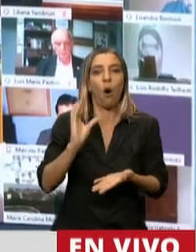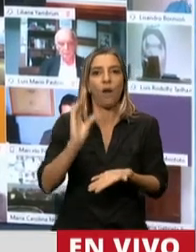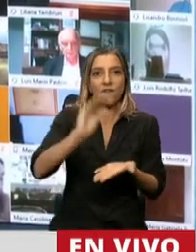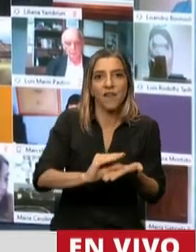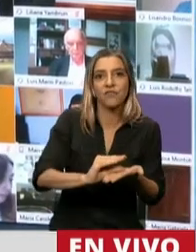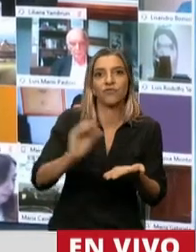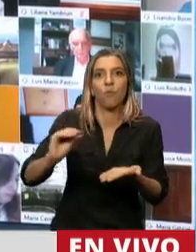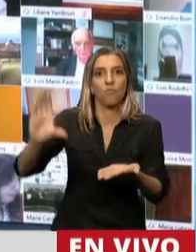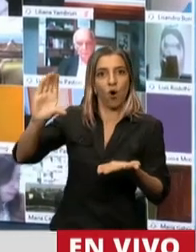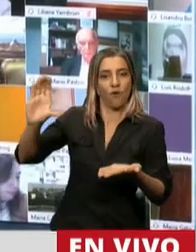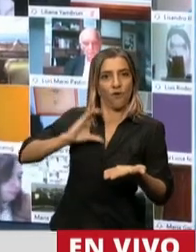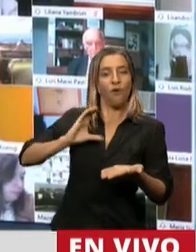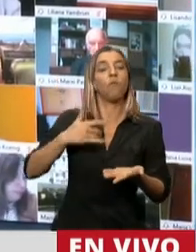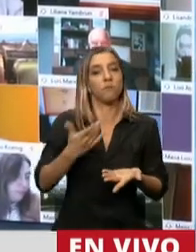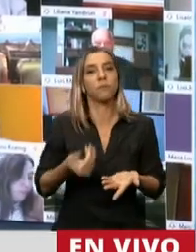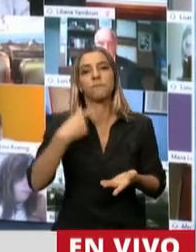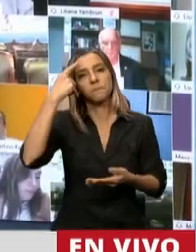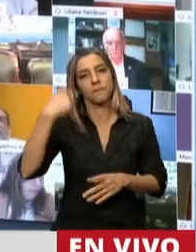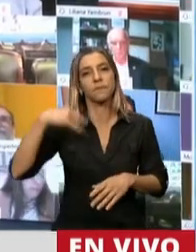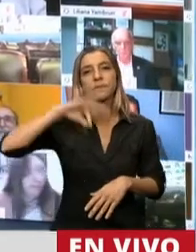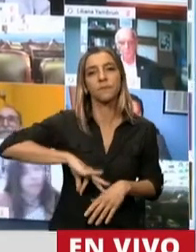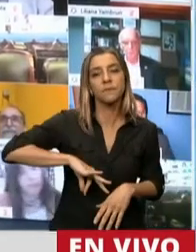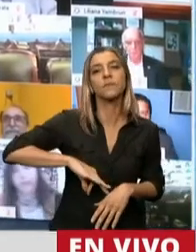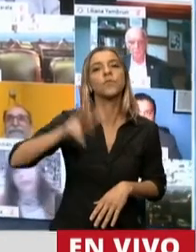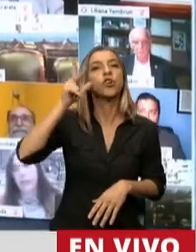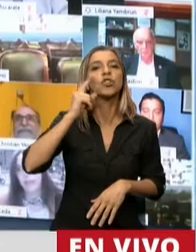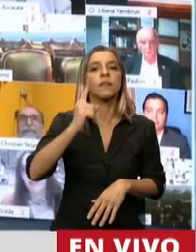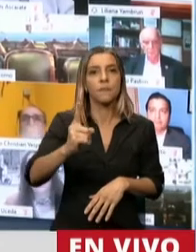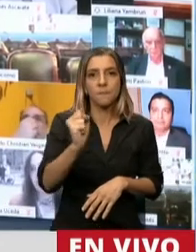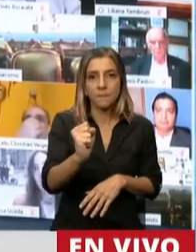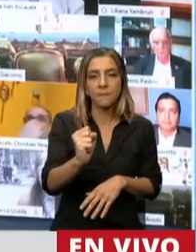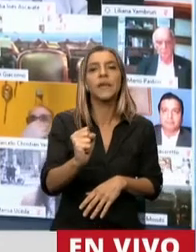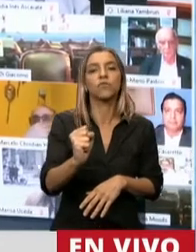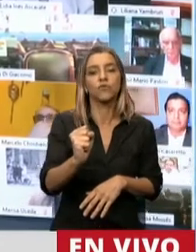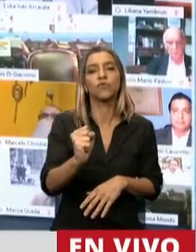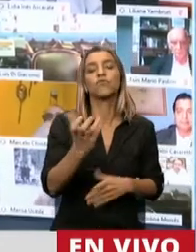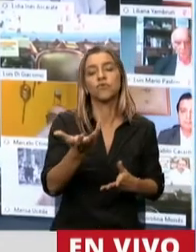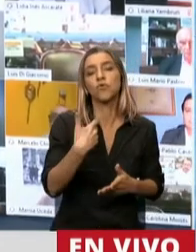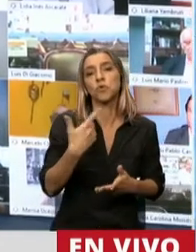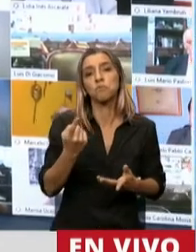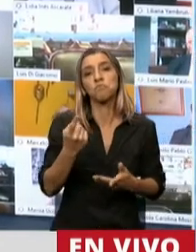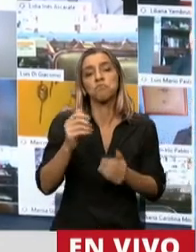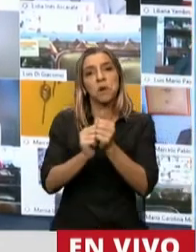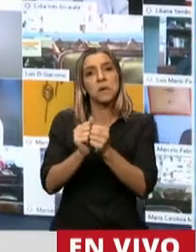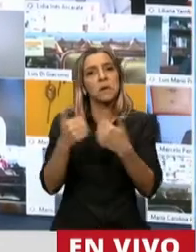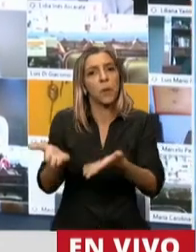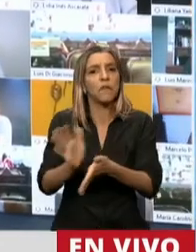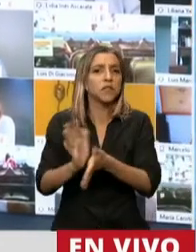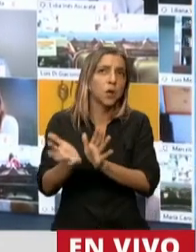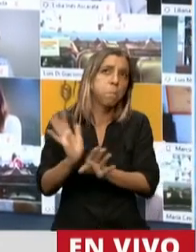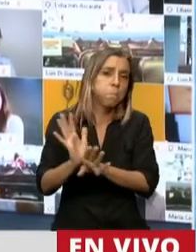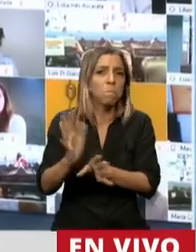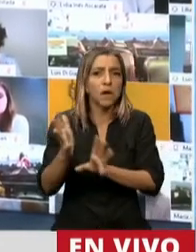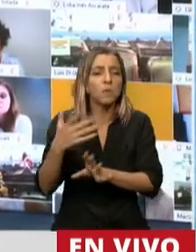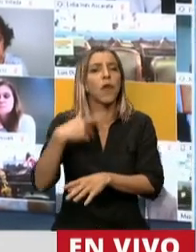también importante. En un salario de 80.000 pesos, los beneficios que recibe la empresa son un poquito más de 10.000 pesos y los